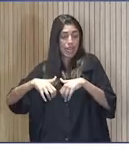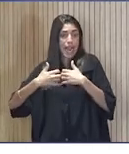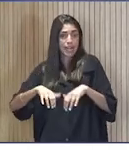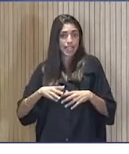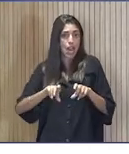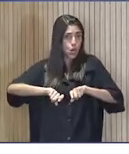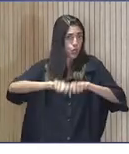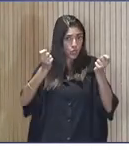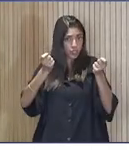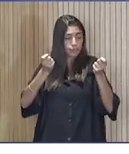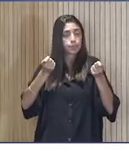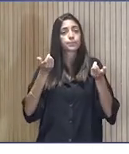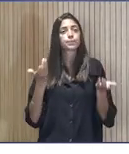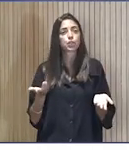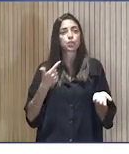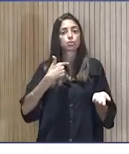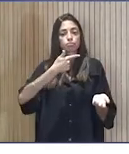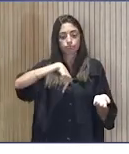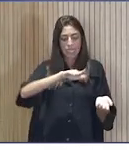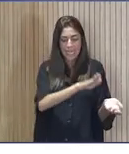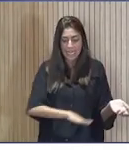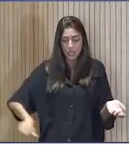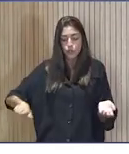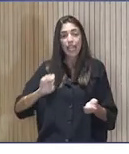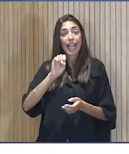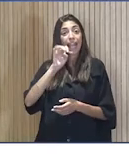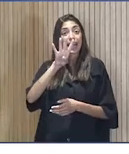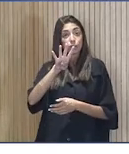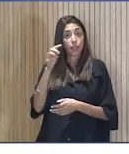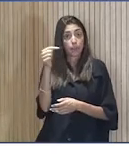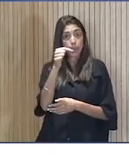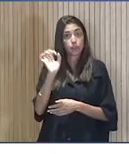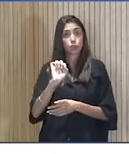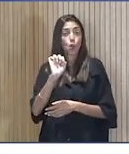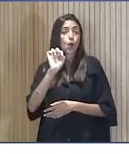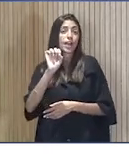Entonces, claro, tenemos a los niños aquí a 14, a 20 bajo cero en el cole.